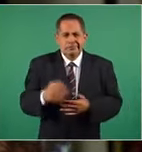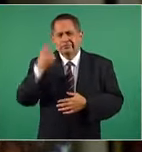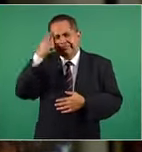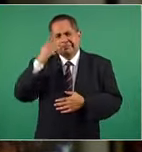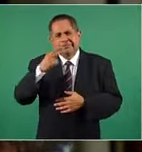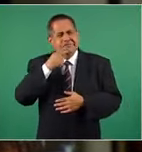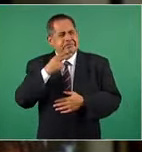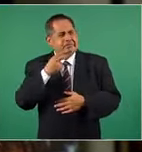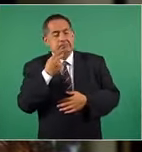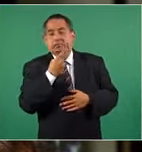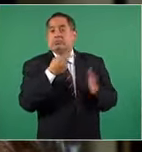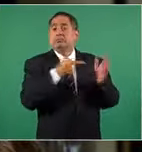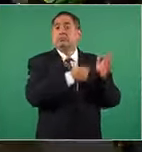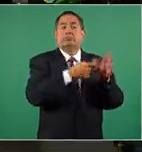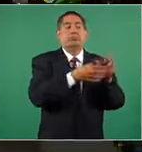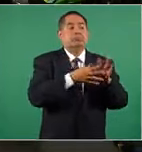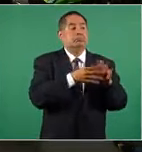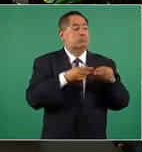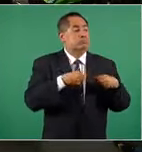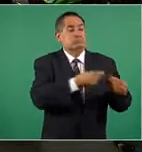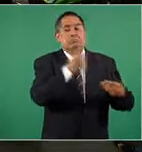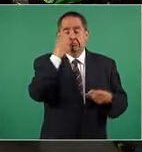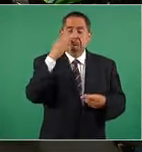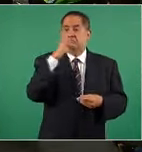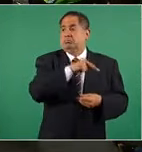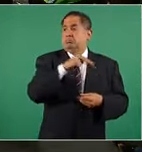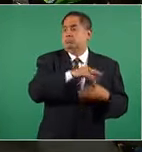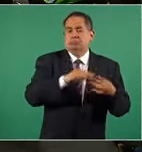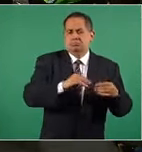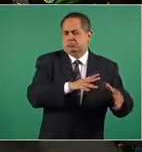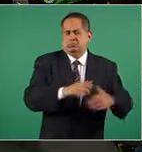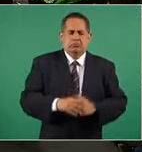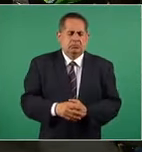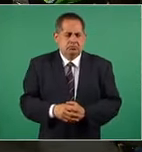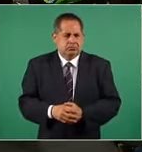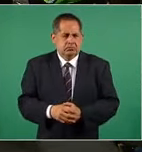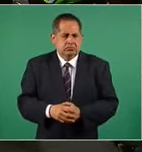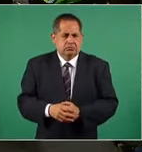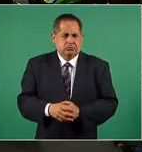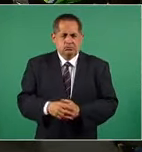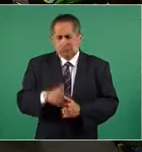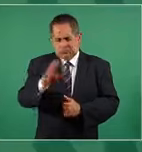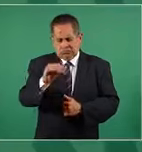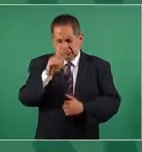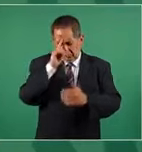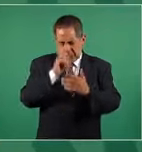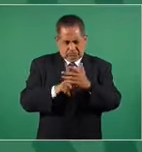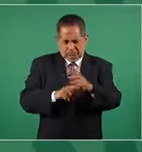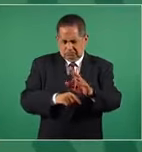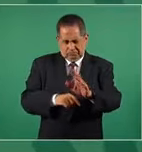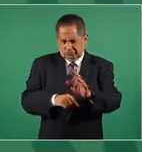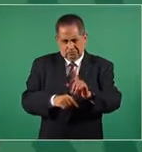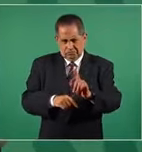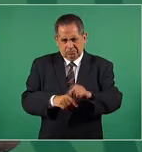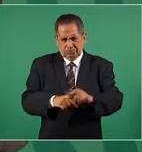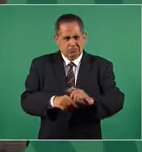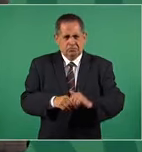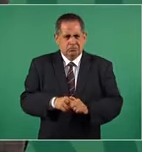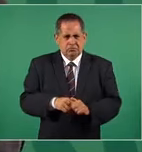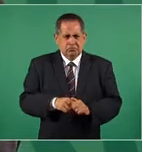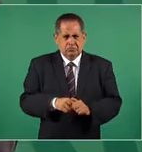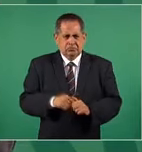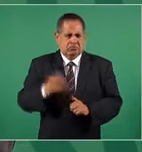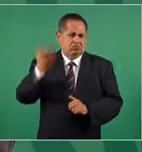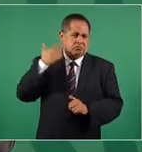seguir dándoles publicidad? ¿Qué caso tiene darles aire todavía? No, pero no creas, ya no hay el